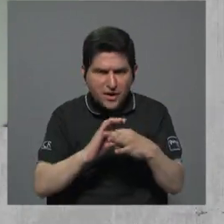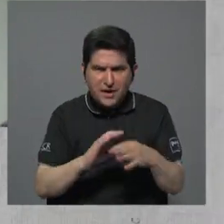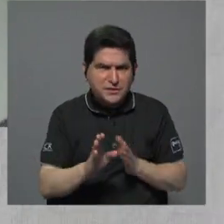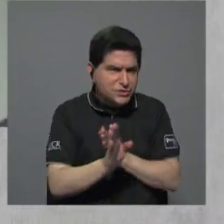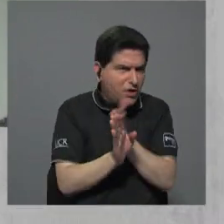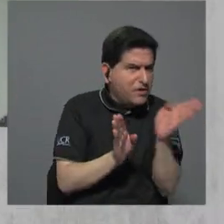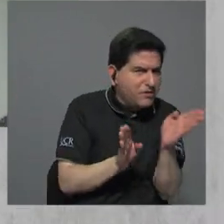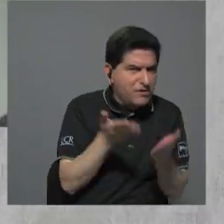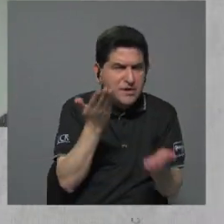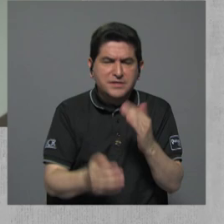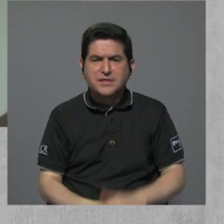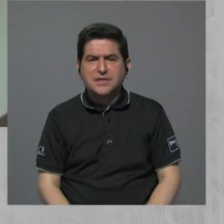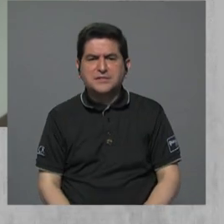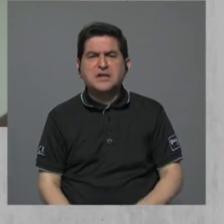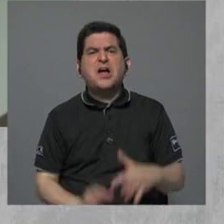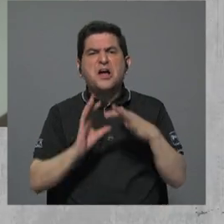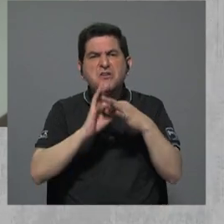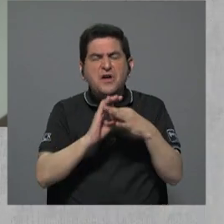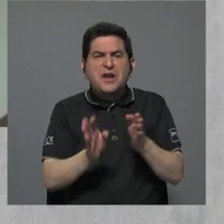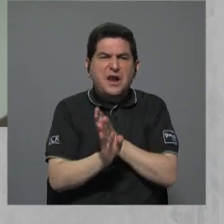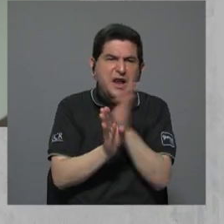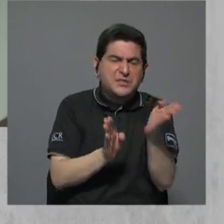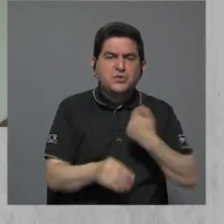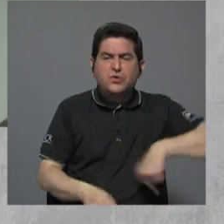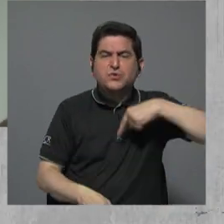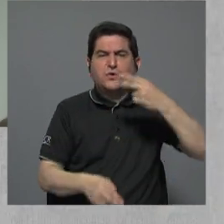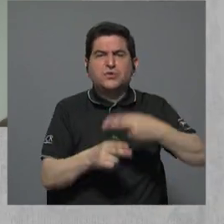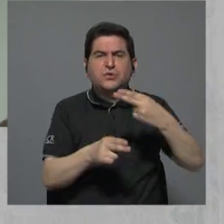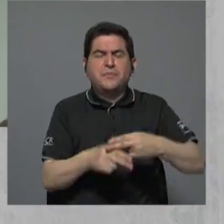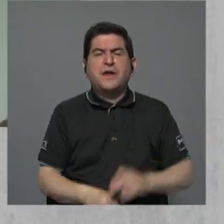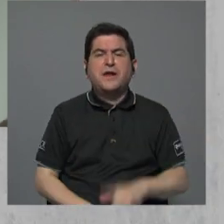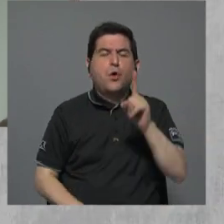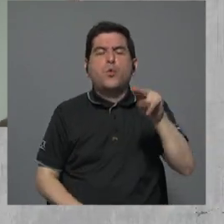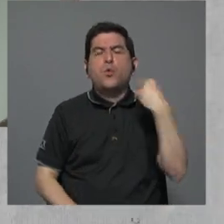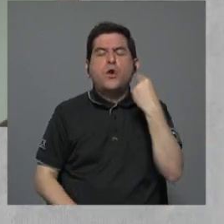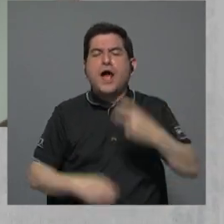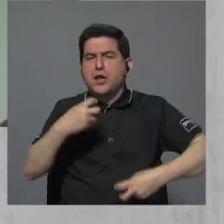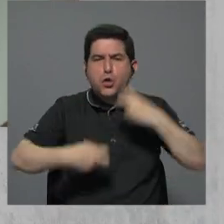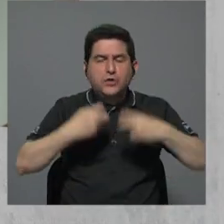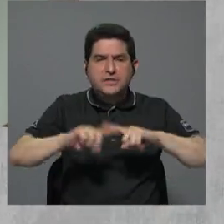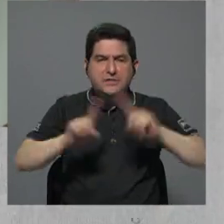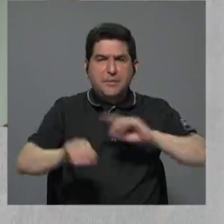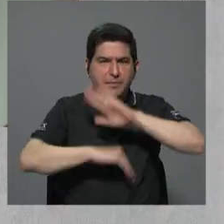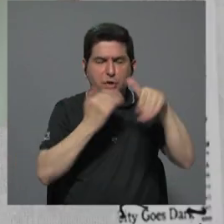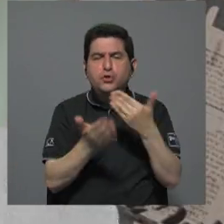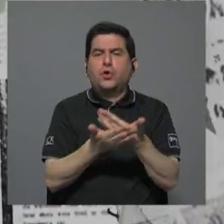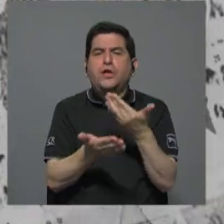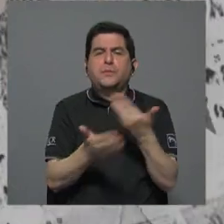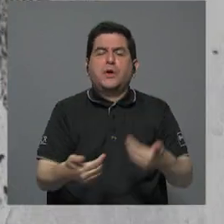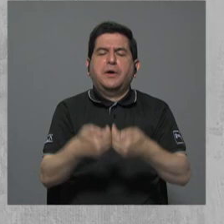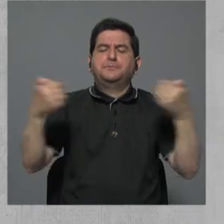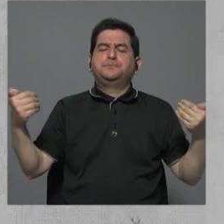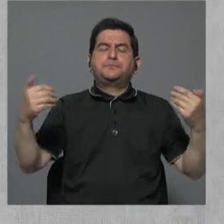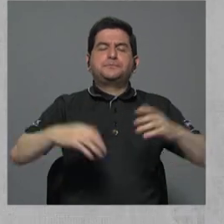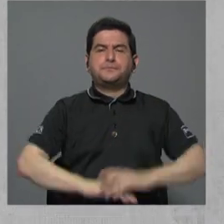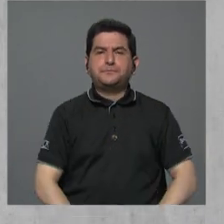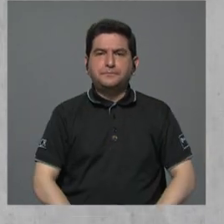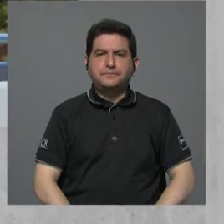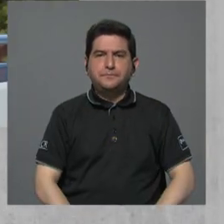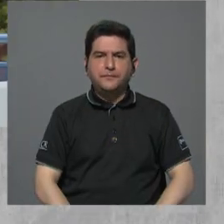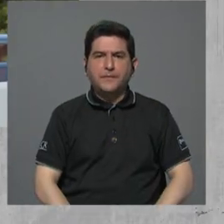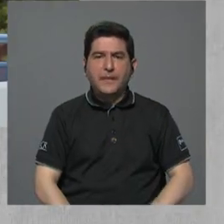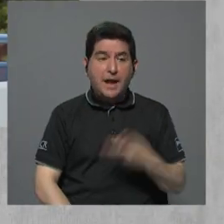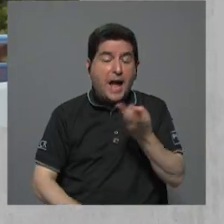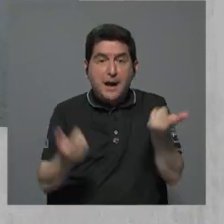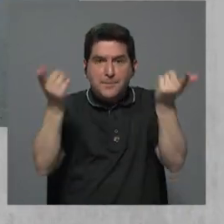digamos, con la...? Tiene una relación indirecta respecto a lo que nosotros llamamos una noticia criminal, pero después de ahí, todas las pruebas son independientes. Cochinilla